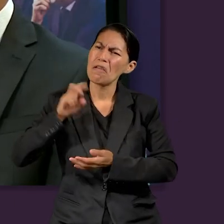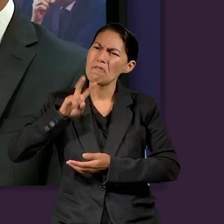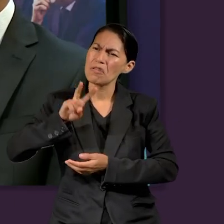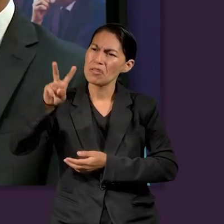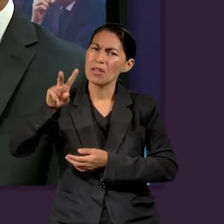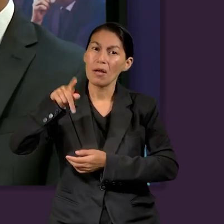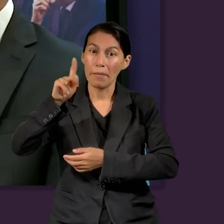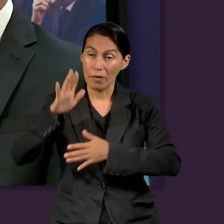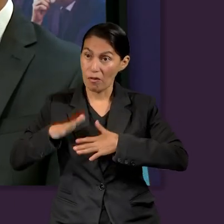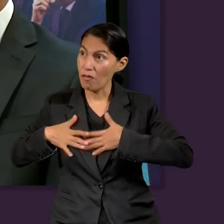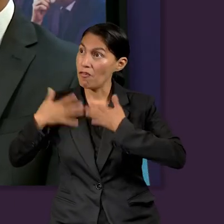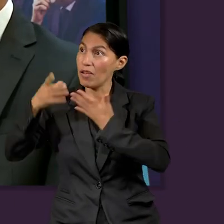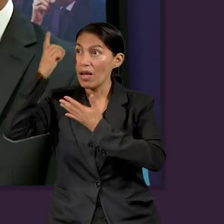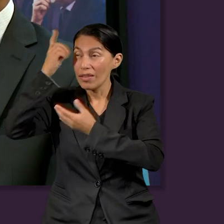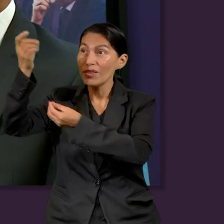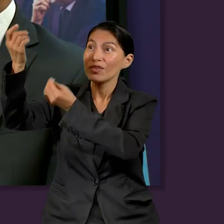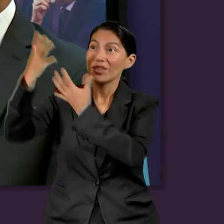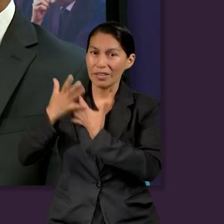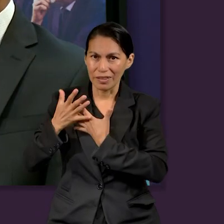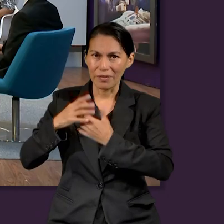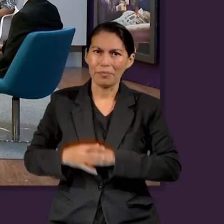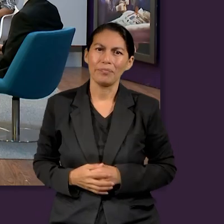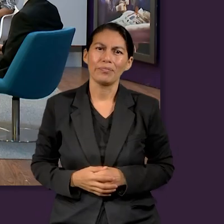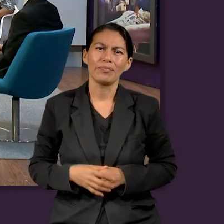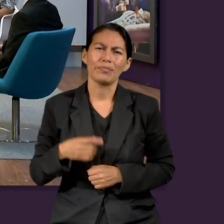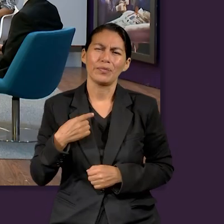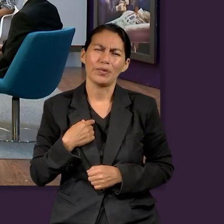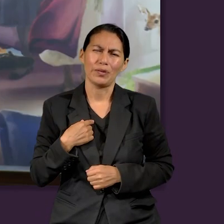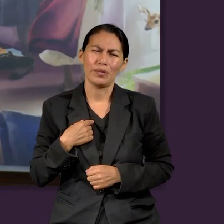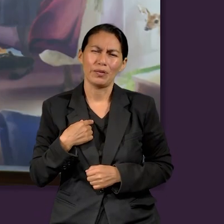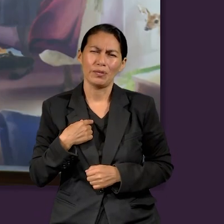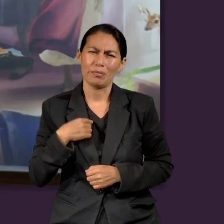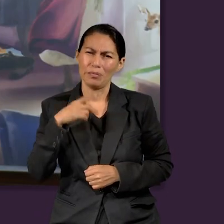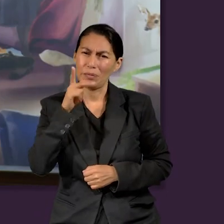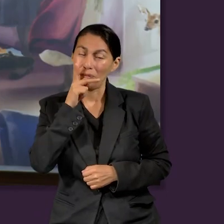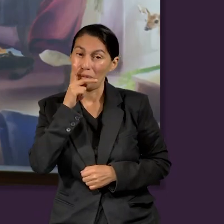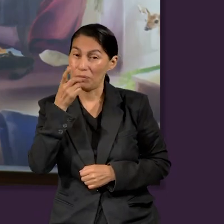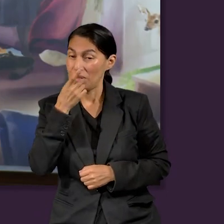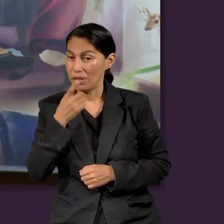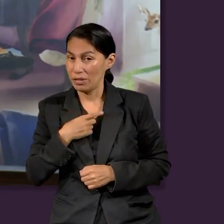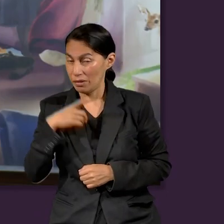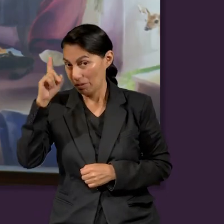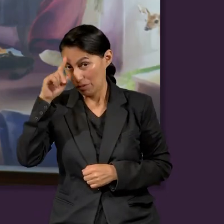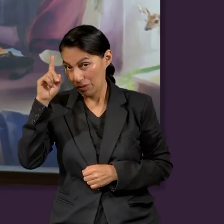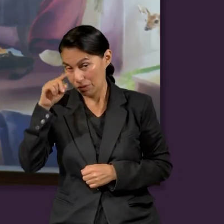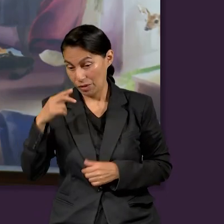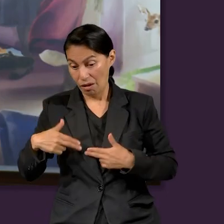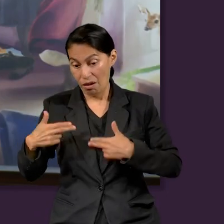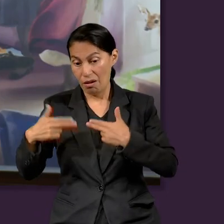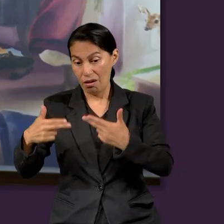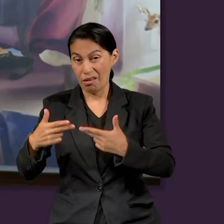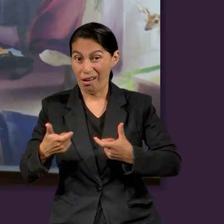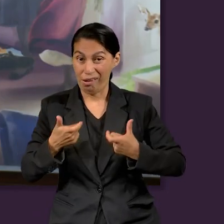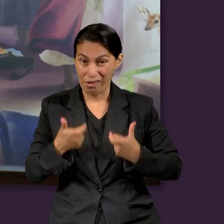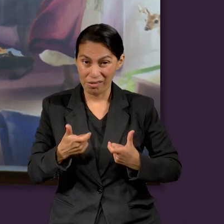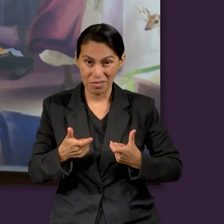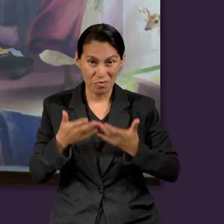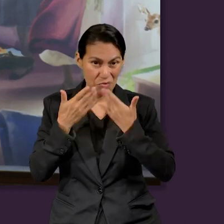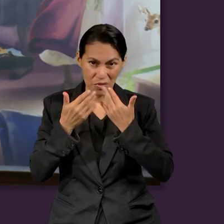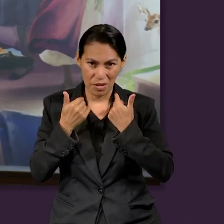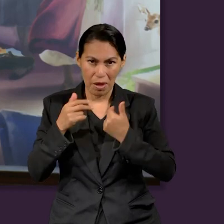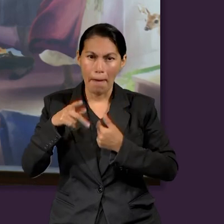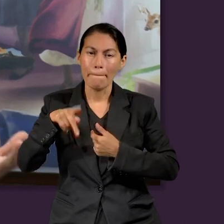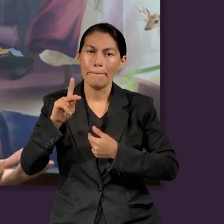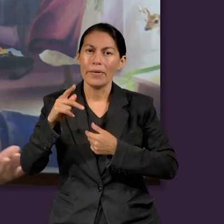victoria, pero confía que Dios te la puede dar. Yo rectifico algo que mis papás siempre me dicen, no te dejamos